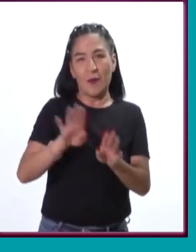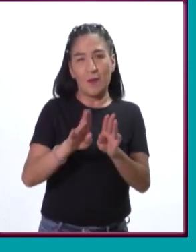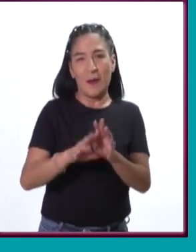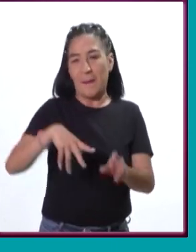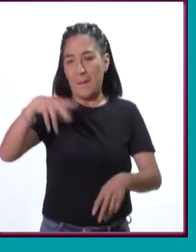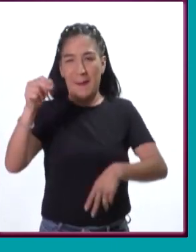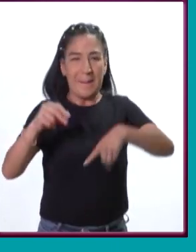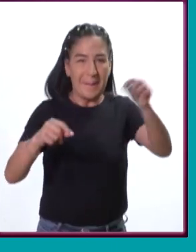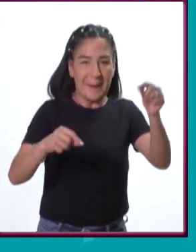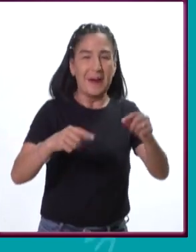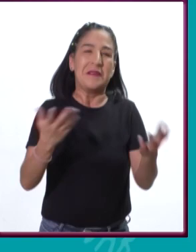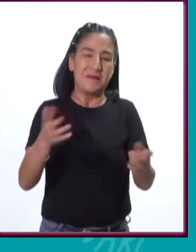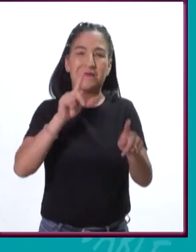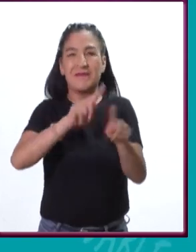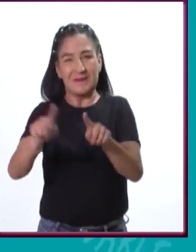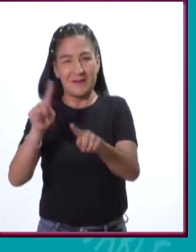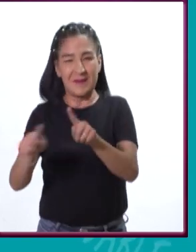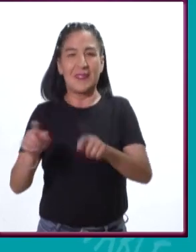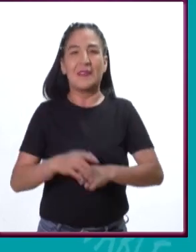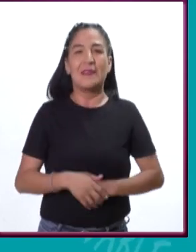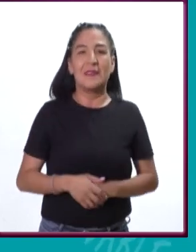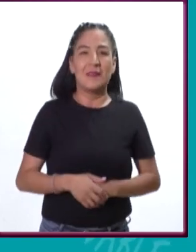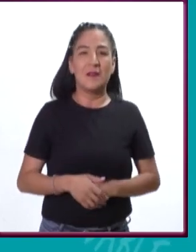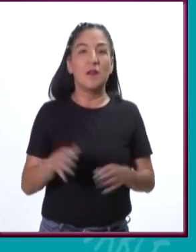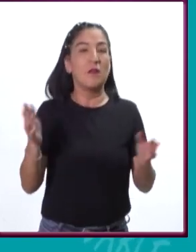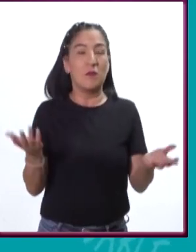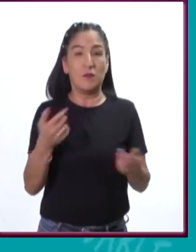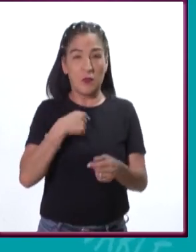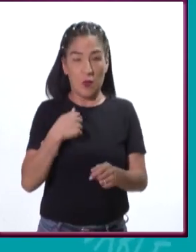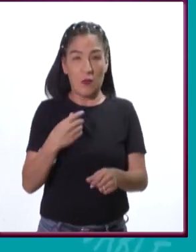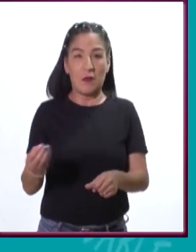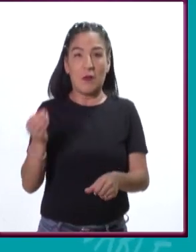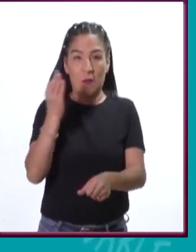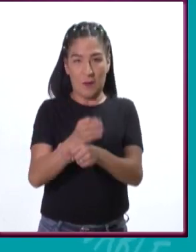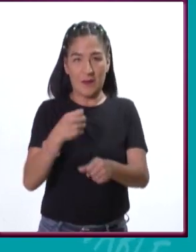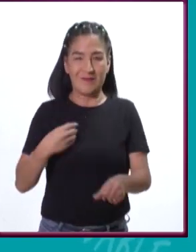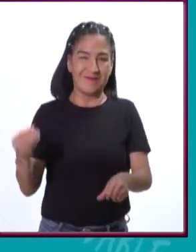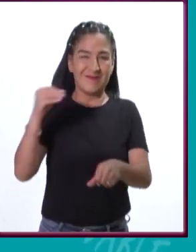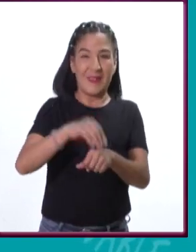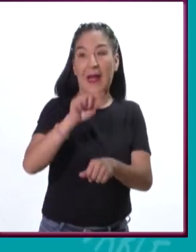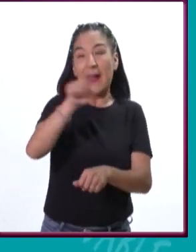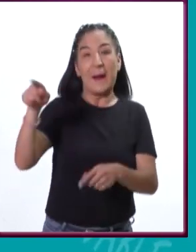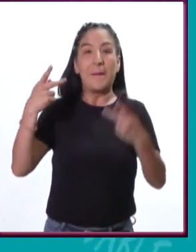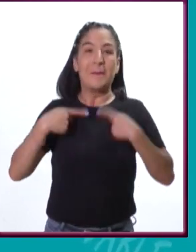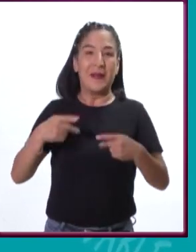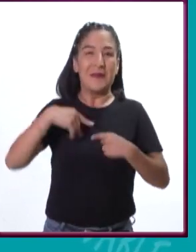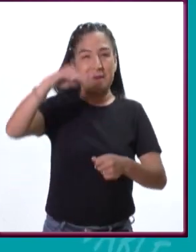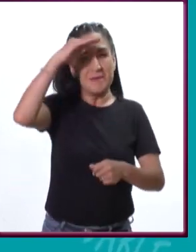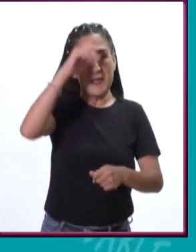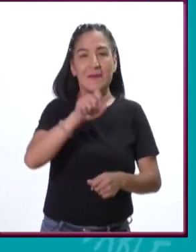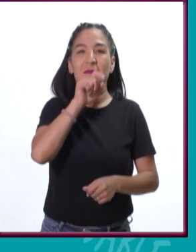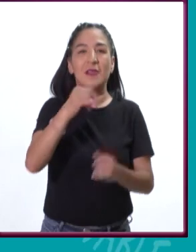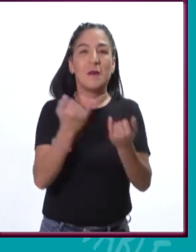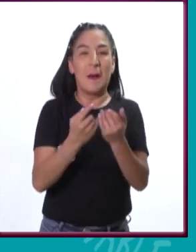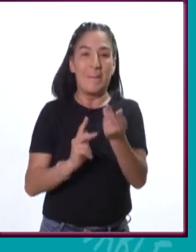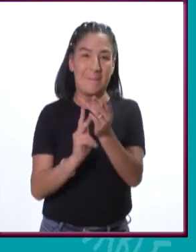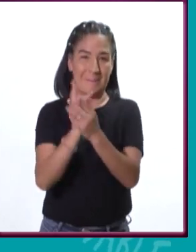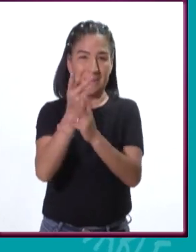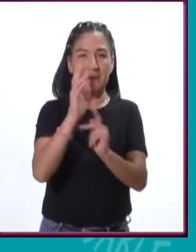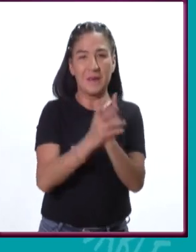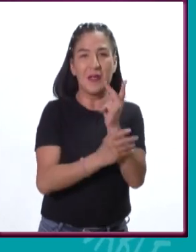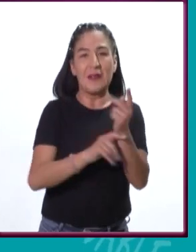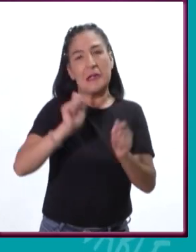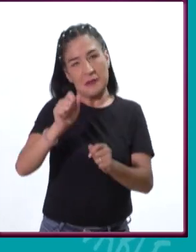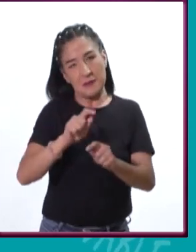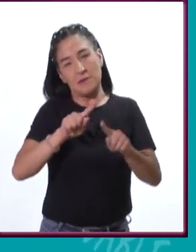gira entre 27.500 y 28.000 especies de plantas con flores, ¿sí? Es decir,